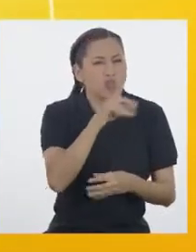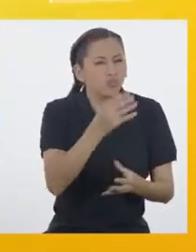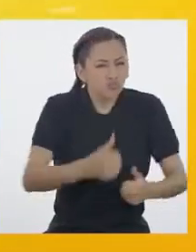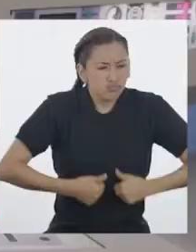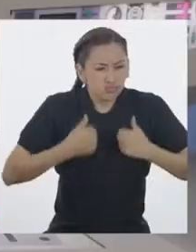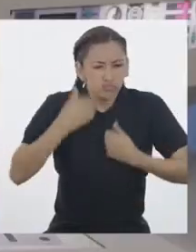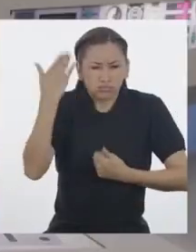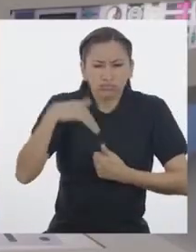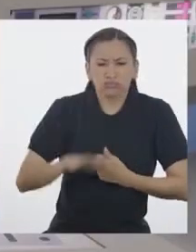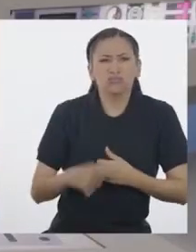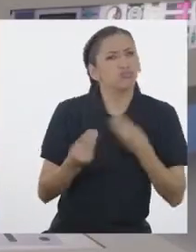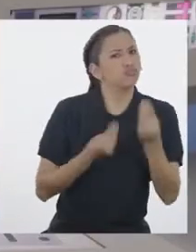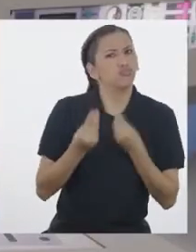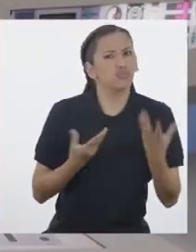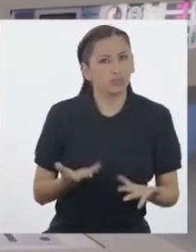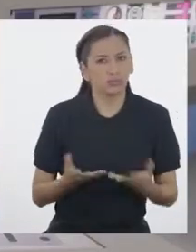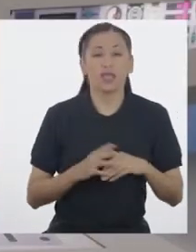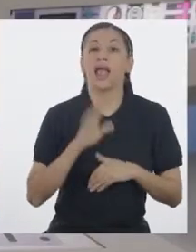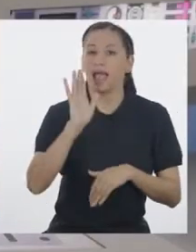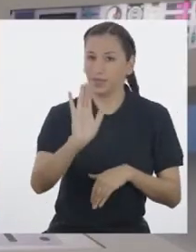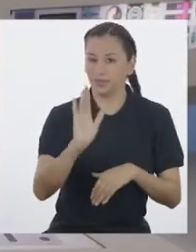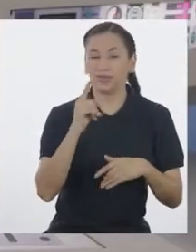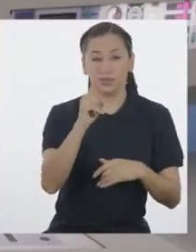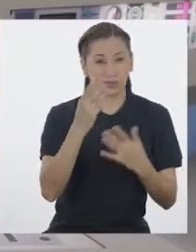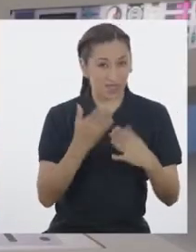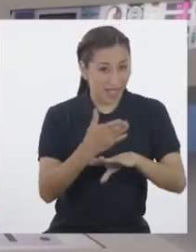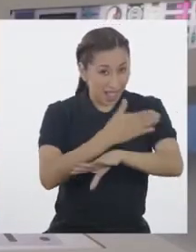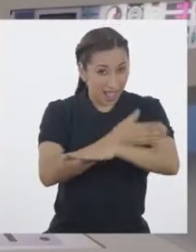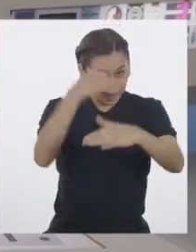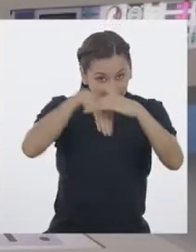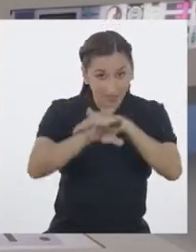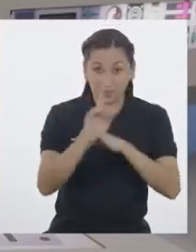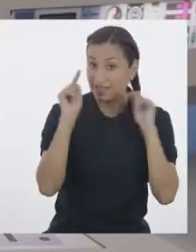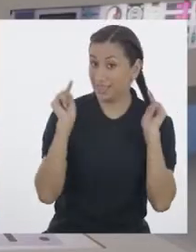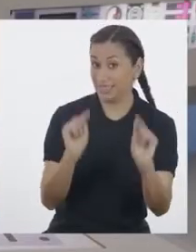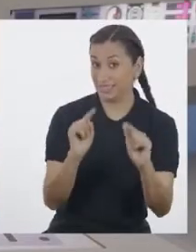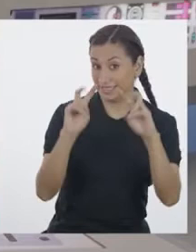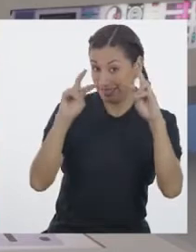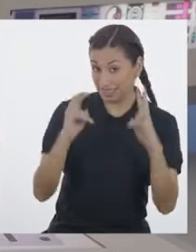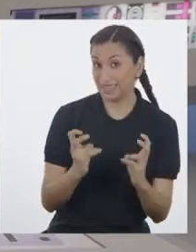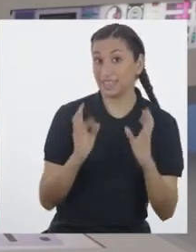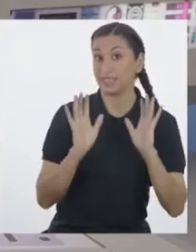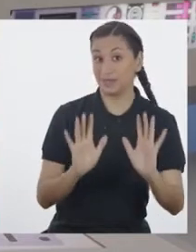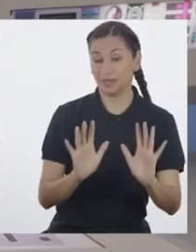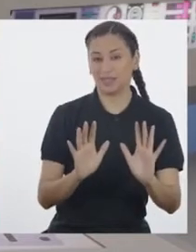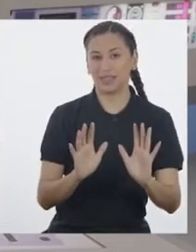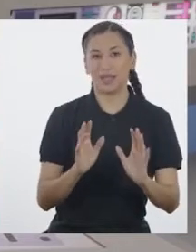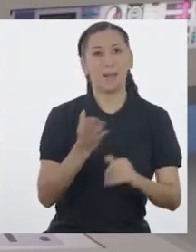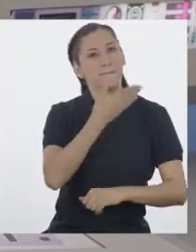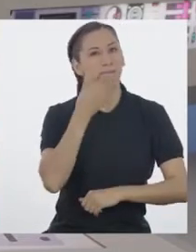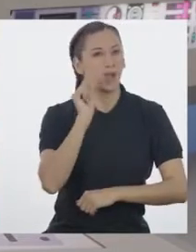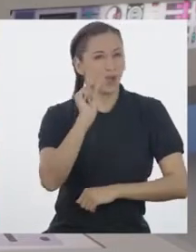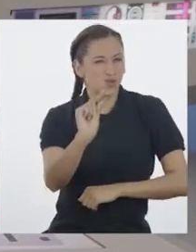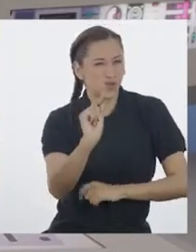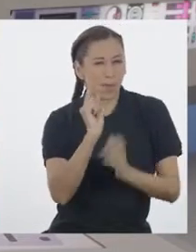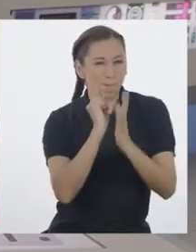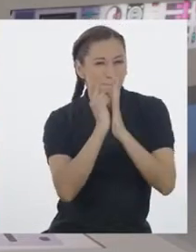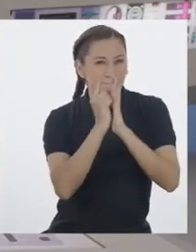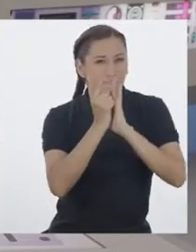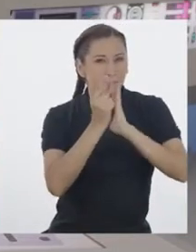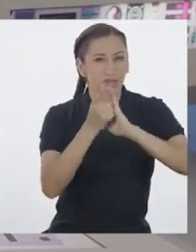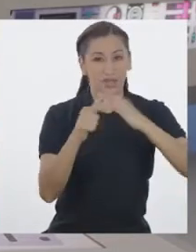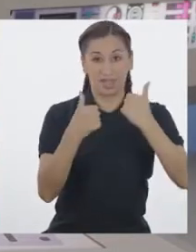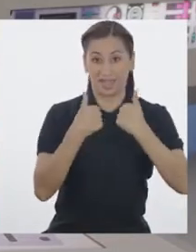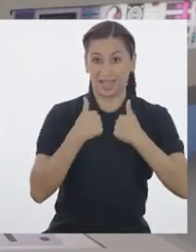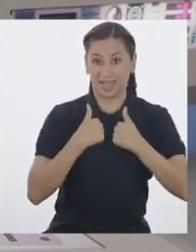abuelitos? ¿Qué les parece si antes de entrar a ese tema, nos tomamos unos